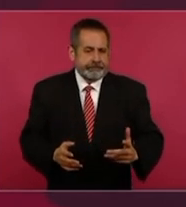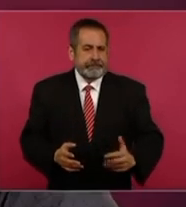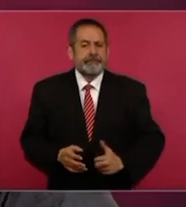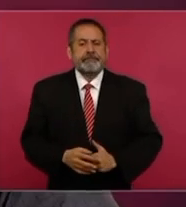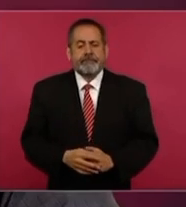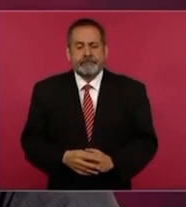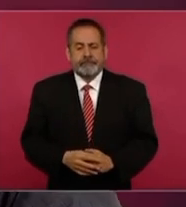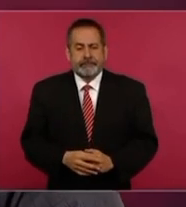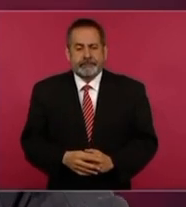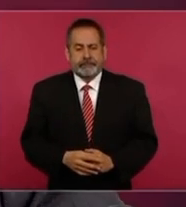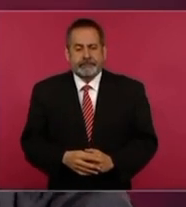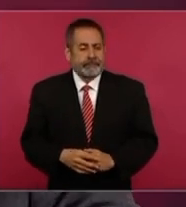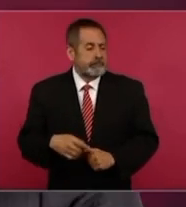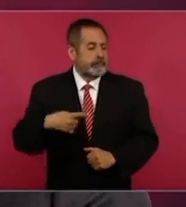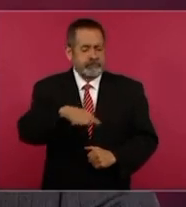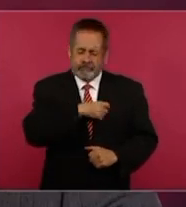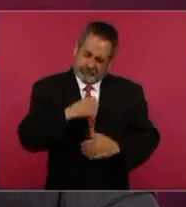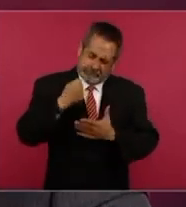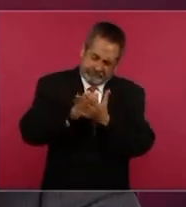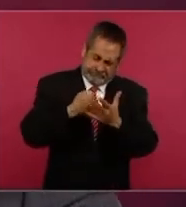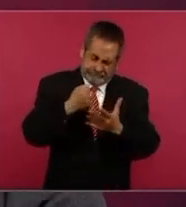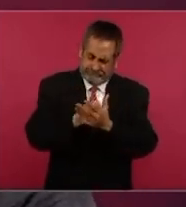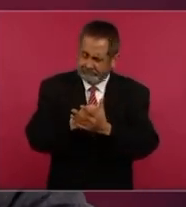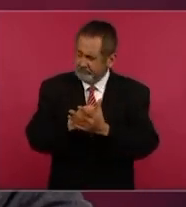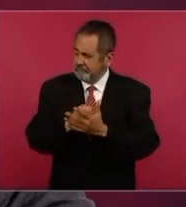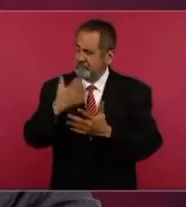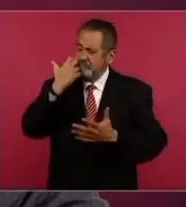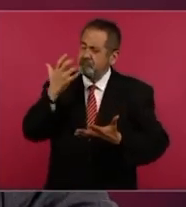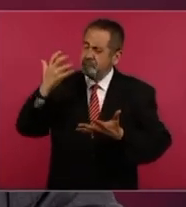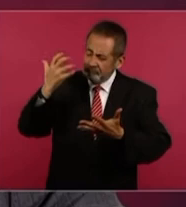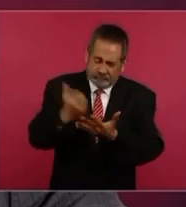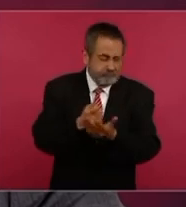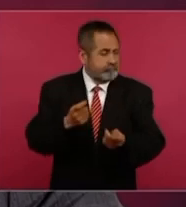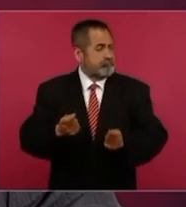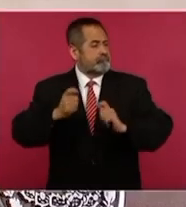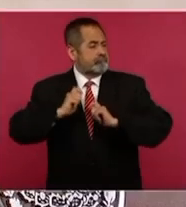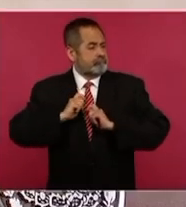Es la lucha del poder por el poder